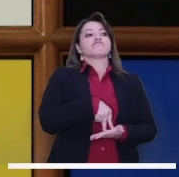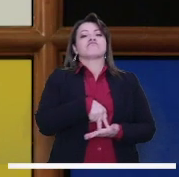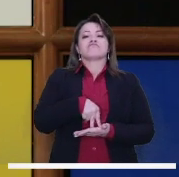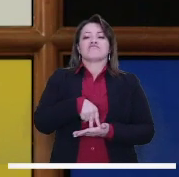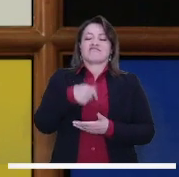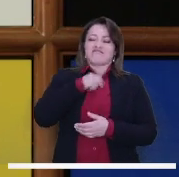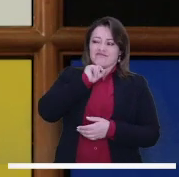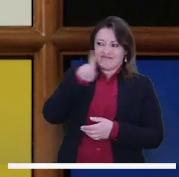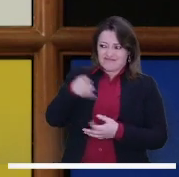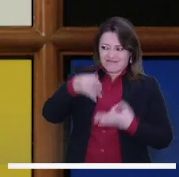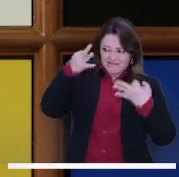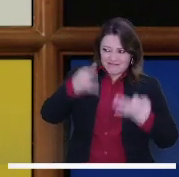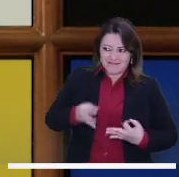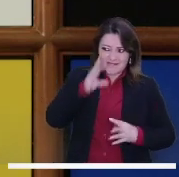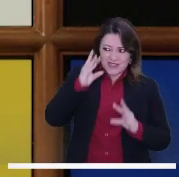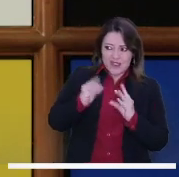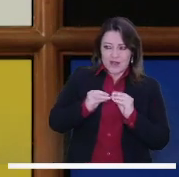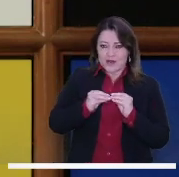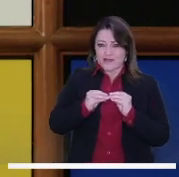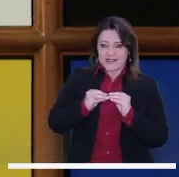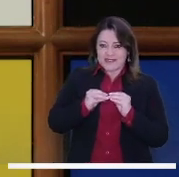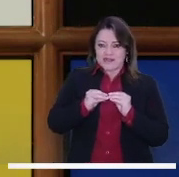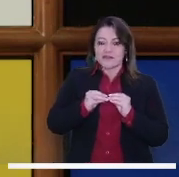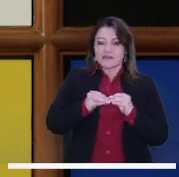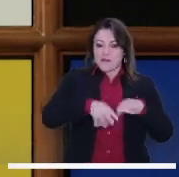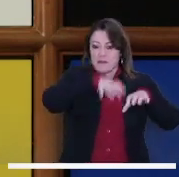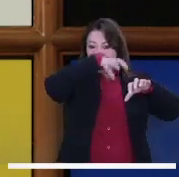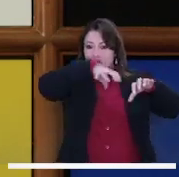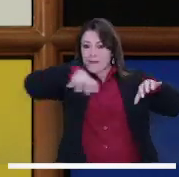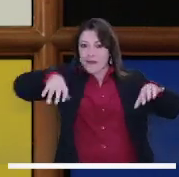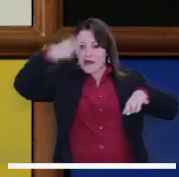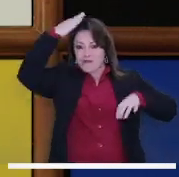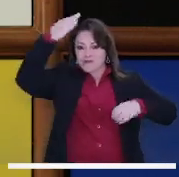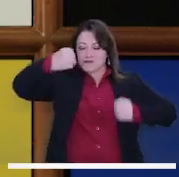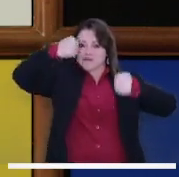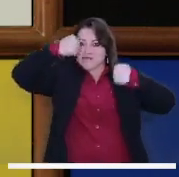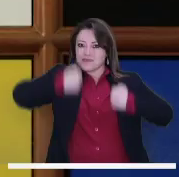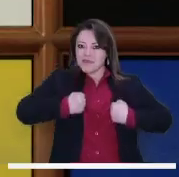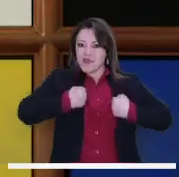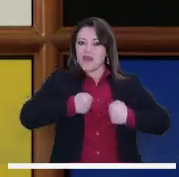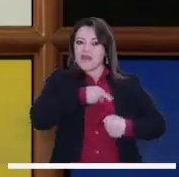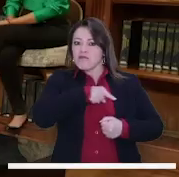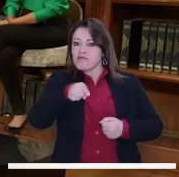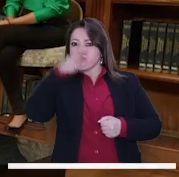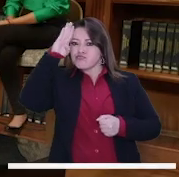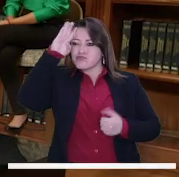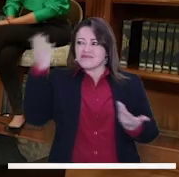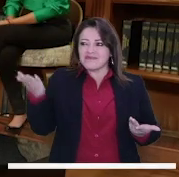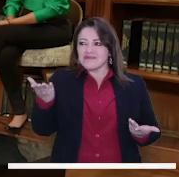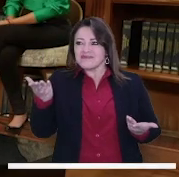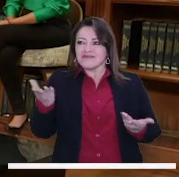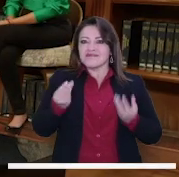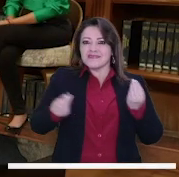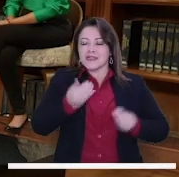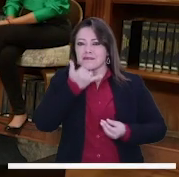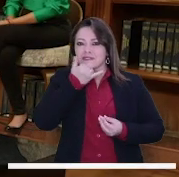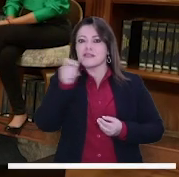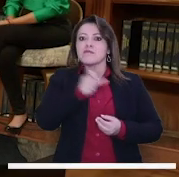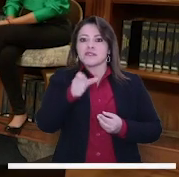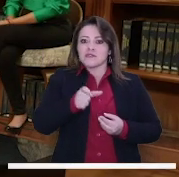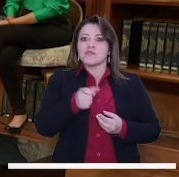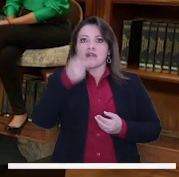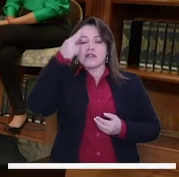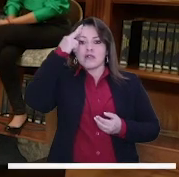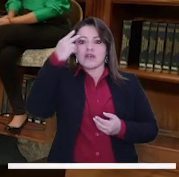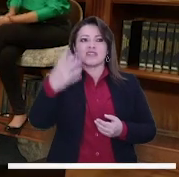preguntando a los ciudadanos, ¿están ustedes sí o no de acuerdo en que cada estación y en cada bus exista un policía? Cuatro, la gente se queja del